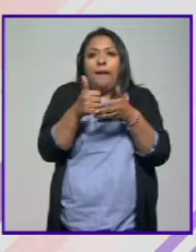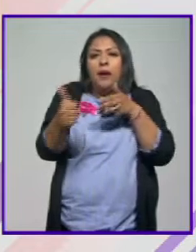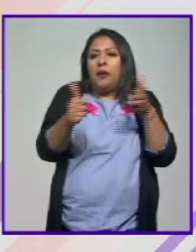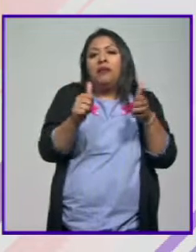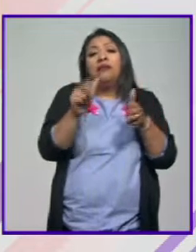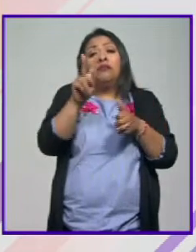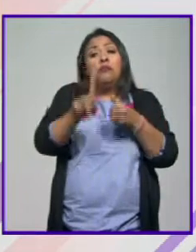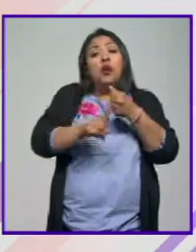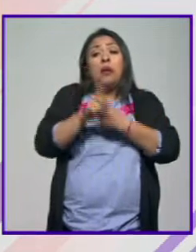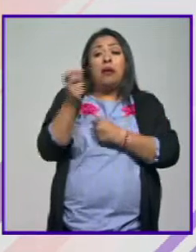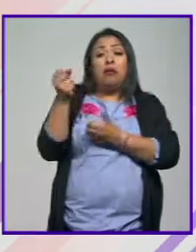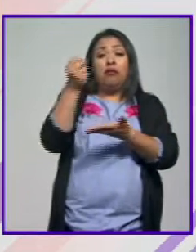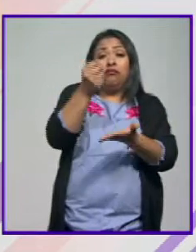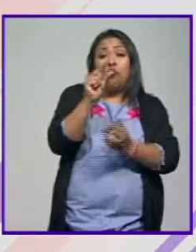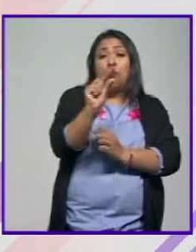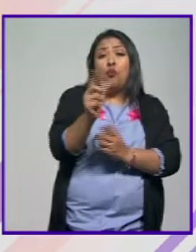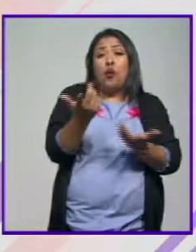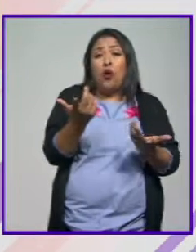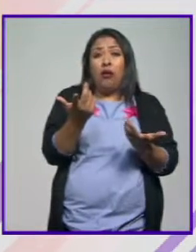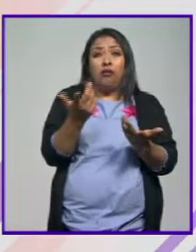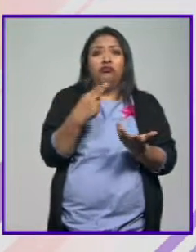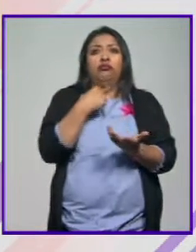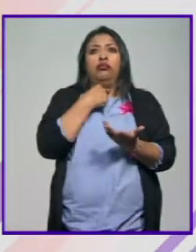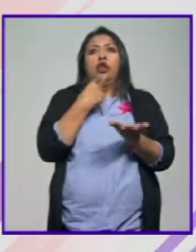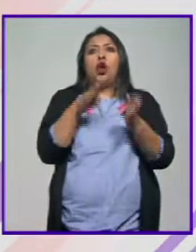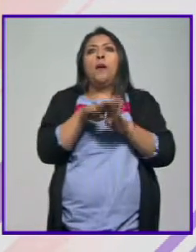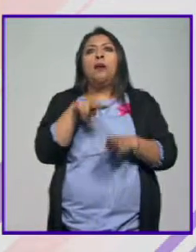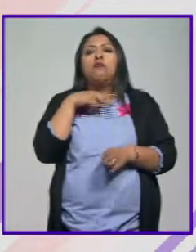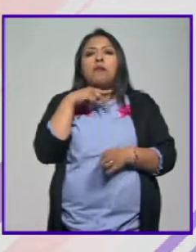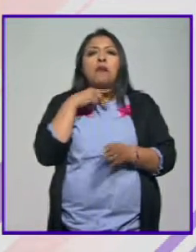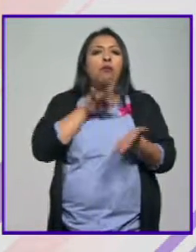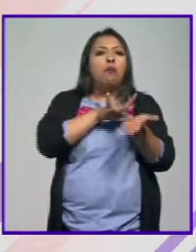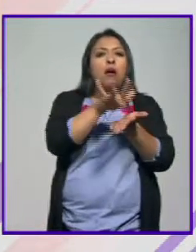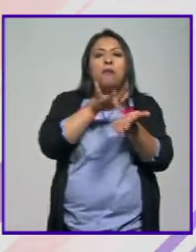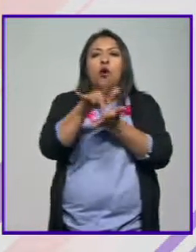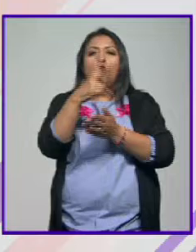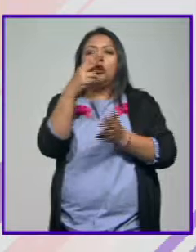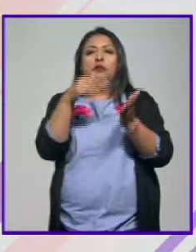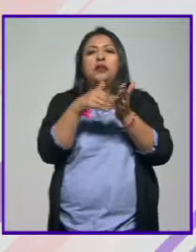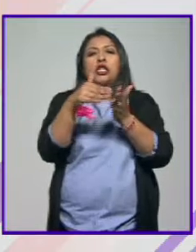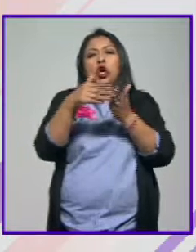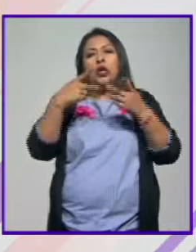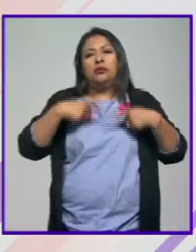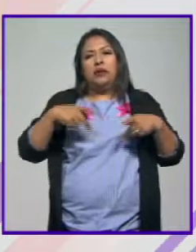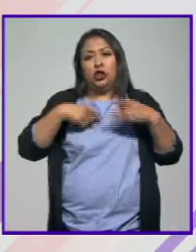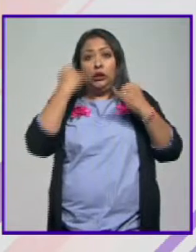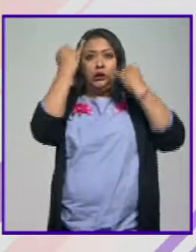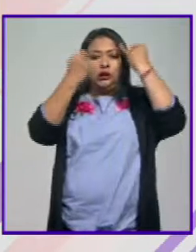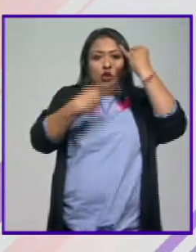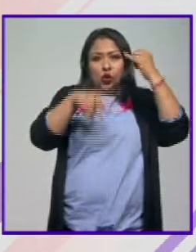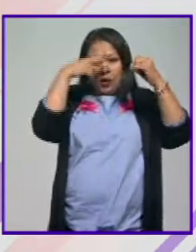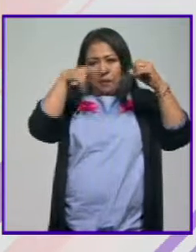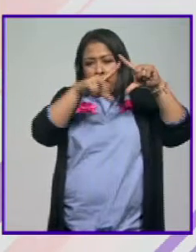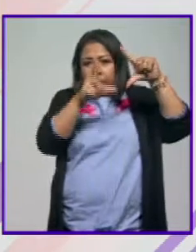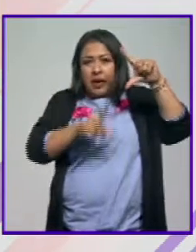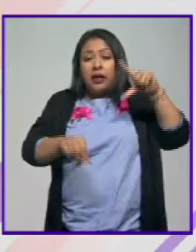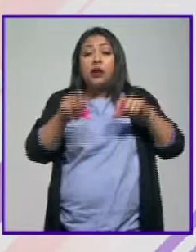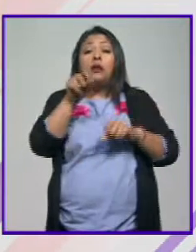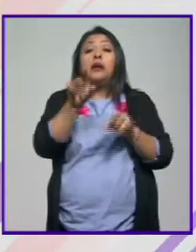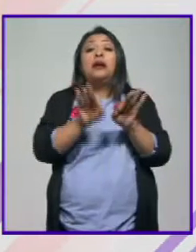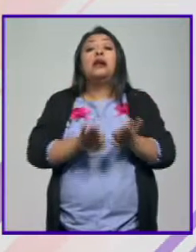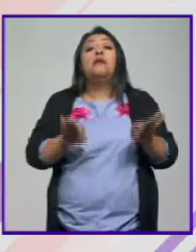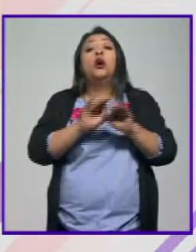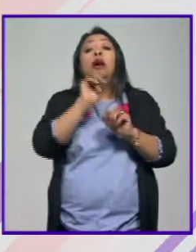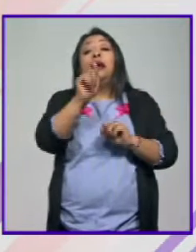de presupuesto. No alcanza el presupuesto para apoyar a estos más de 2 millones de creadores que tiene México y de lo que se trata también es